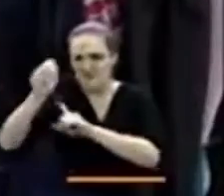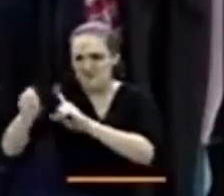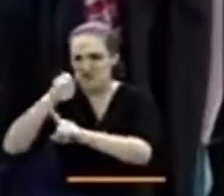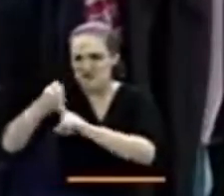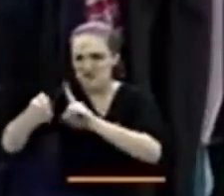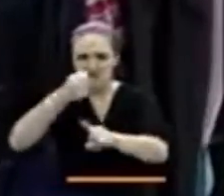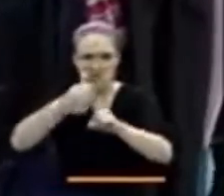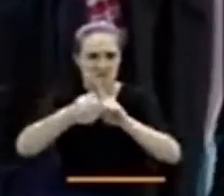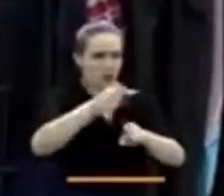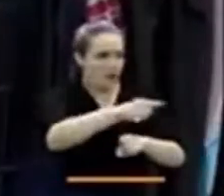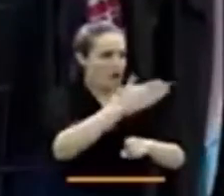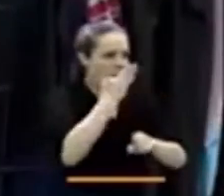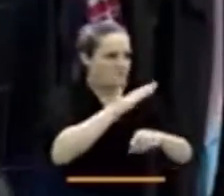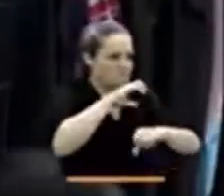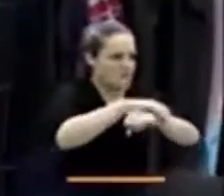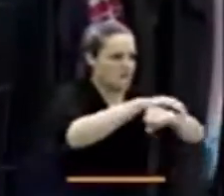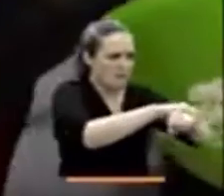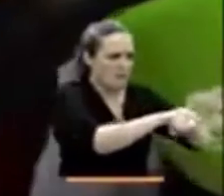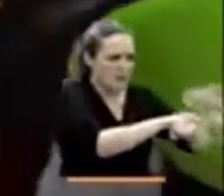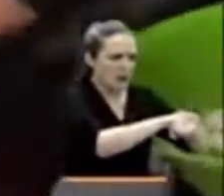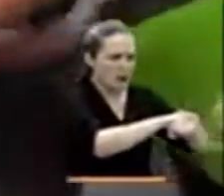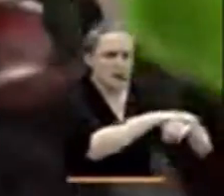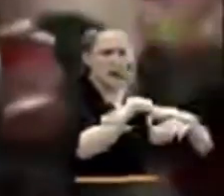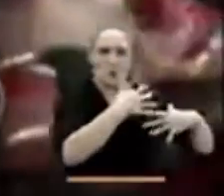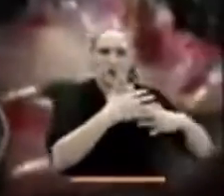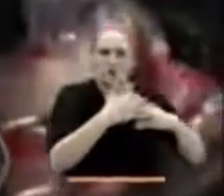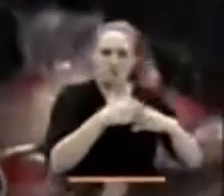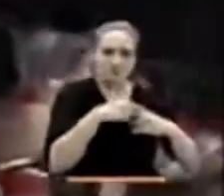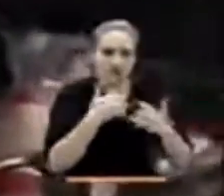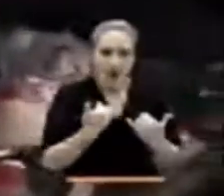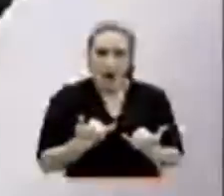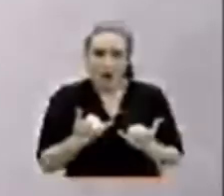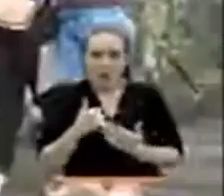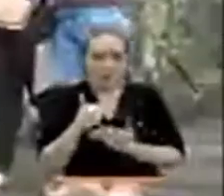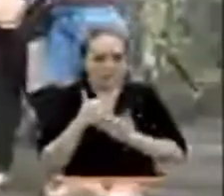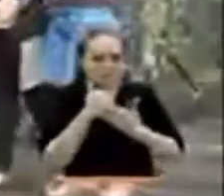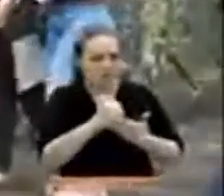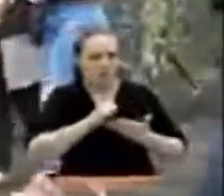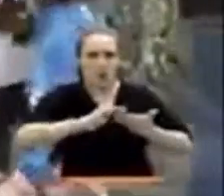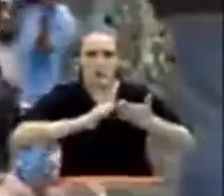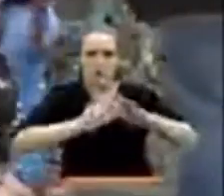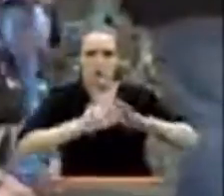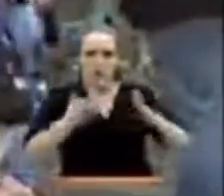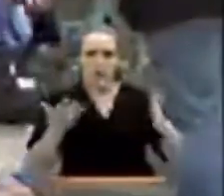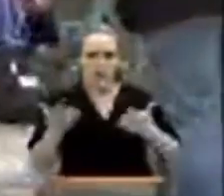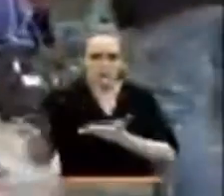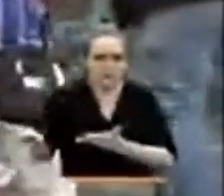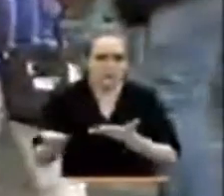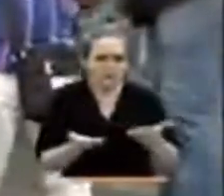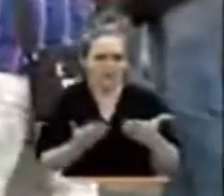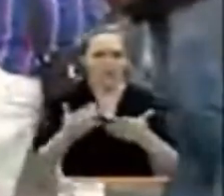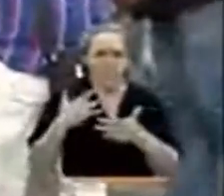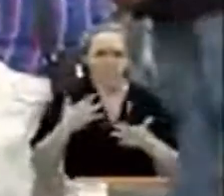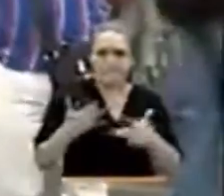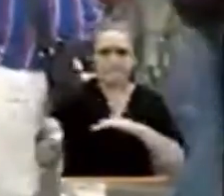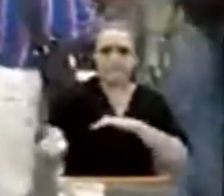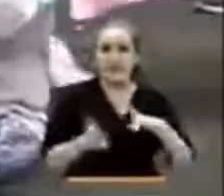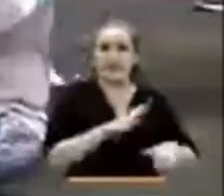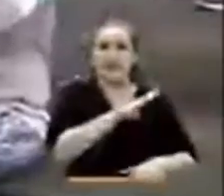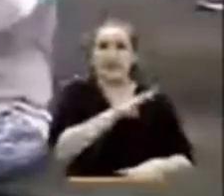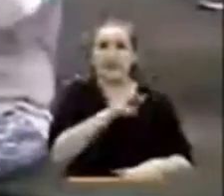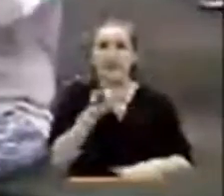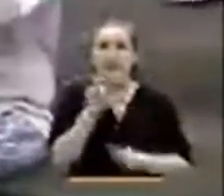Entre tanto, siguen llegando ayudas para atender a la comunidad. En Cali, cerca de 100 personas